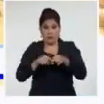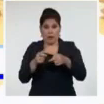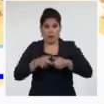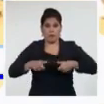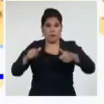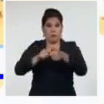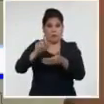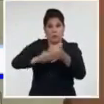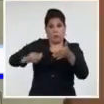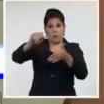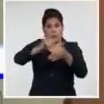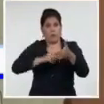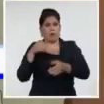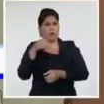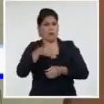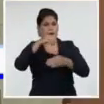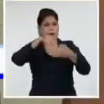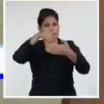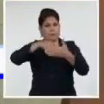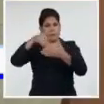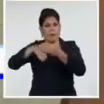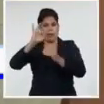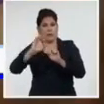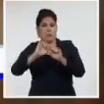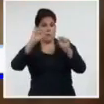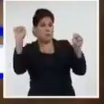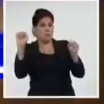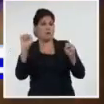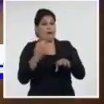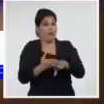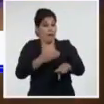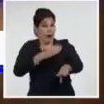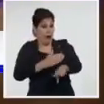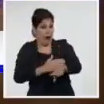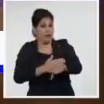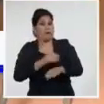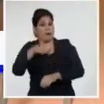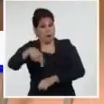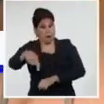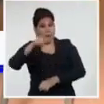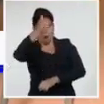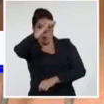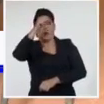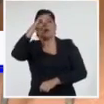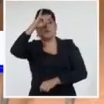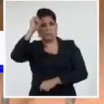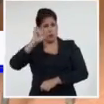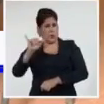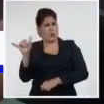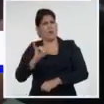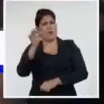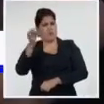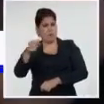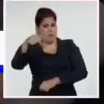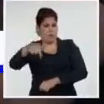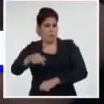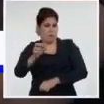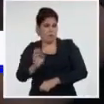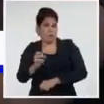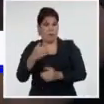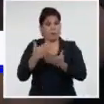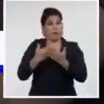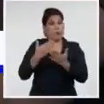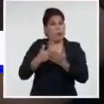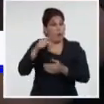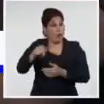territorio acudieron a las urnas desde las 7 de la mañana, preludio de lo que acontecerá el próximo 25 de septiembre. La prueba